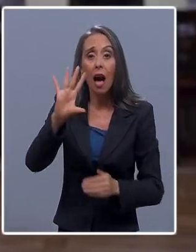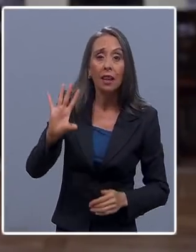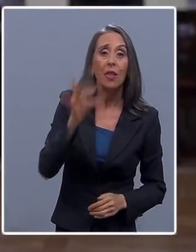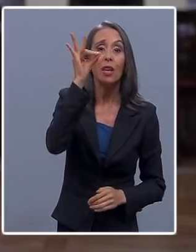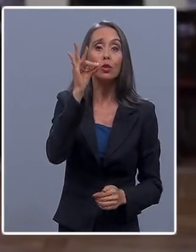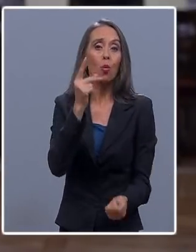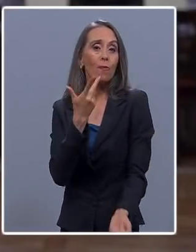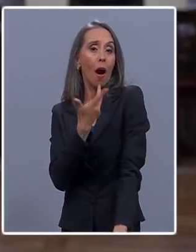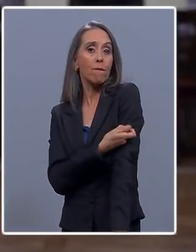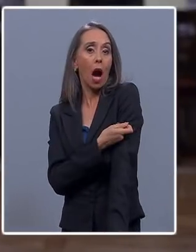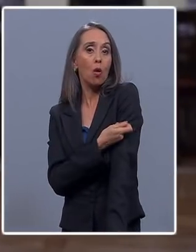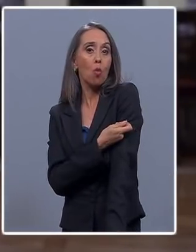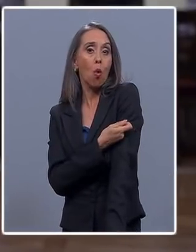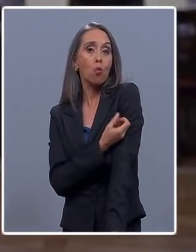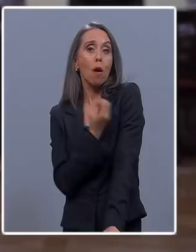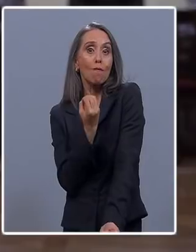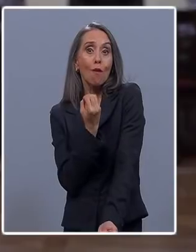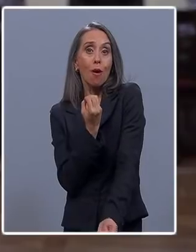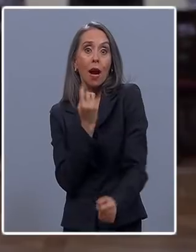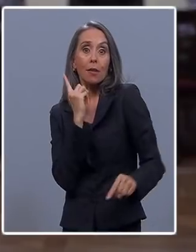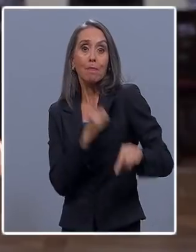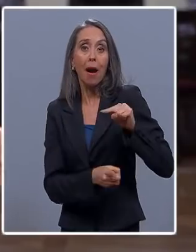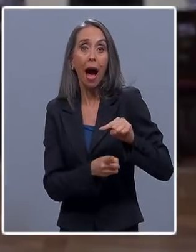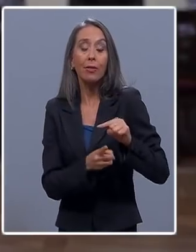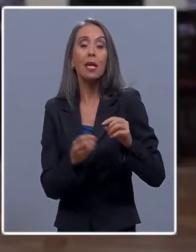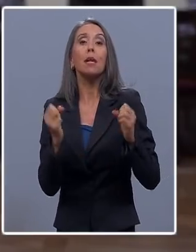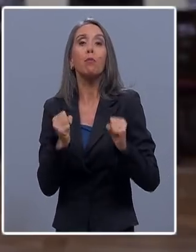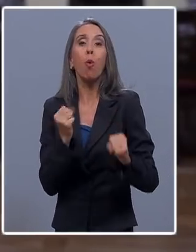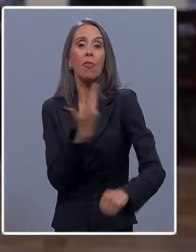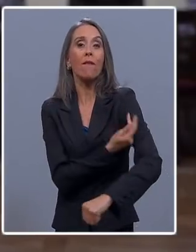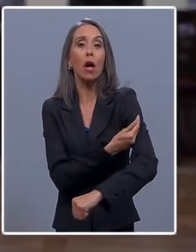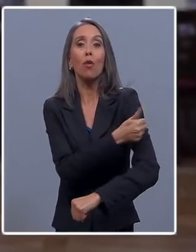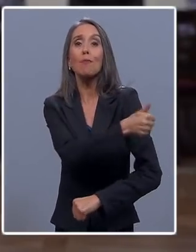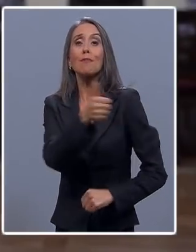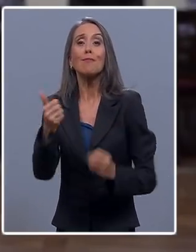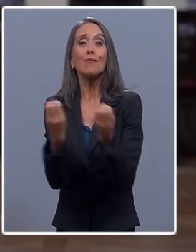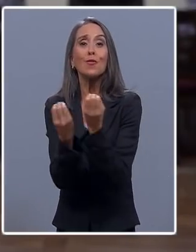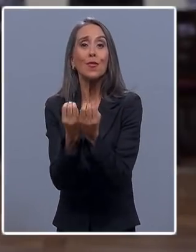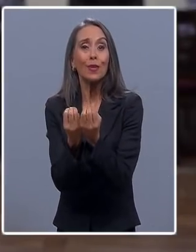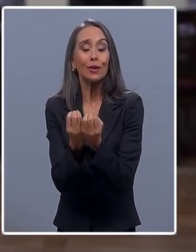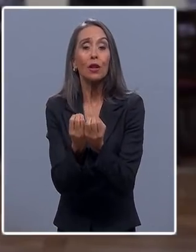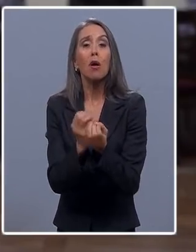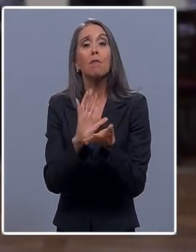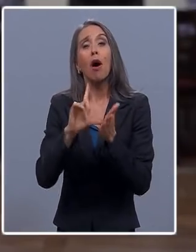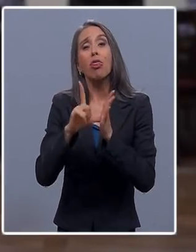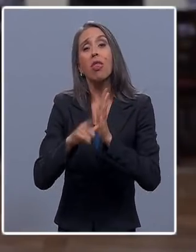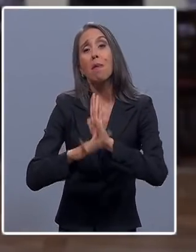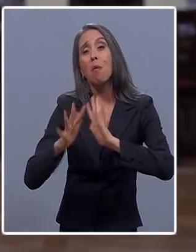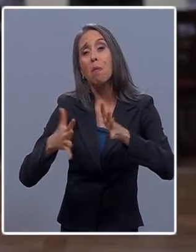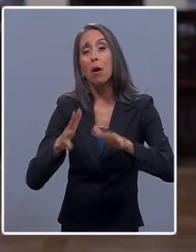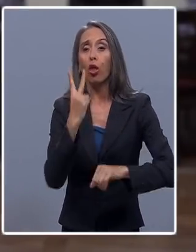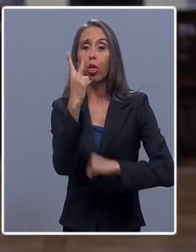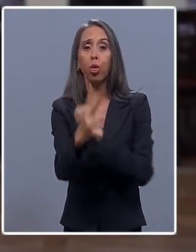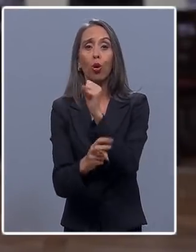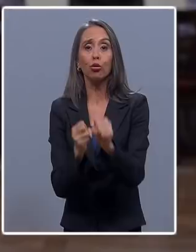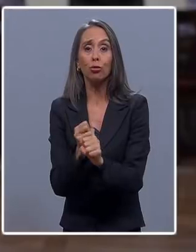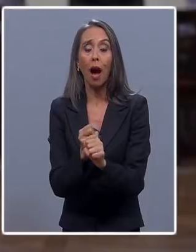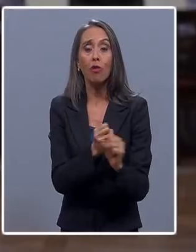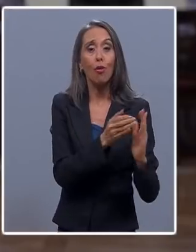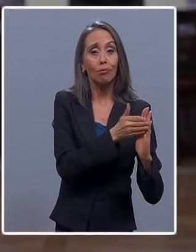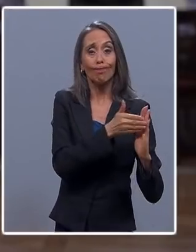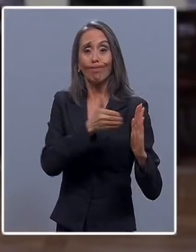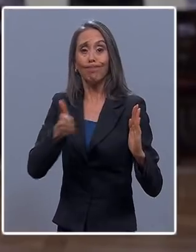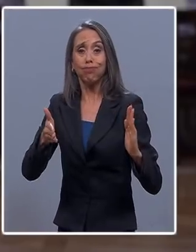vacuna eficaz y masiva, lo cual podría tomar hasta dos años. En el intertanto, el virus